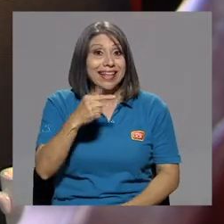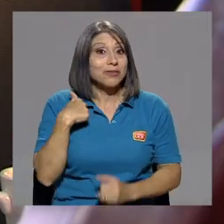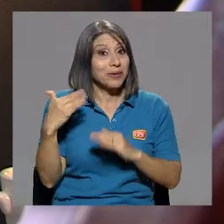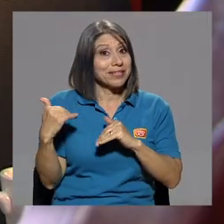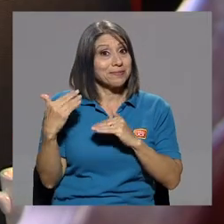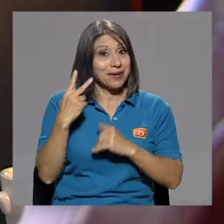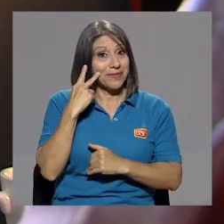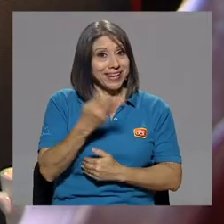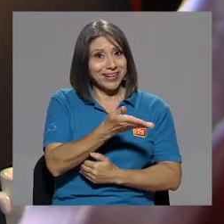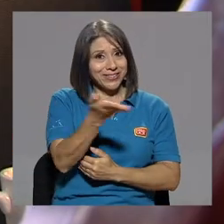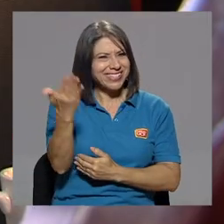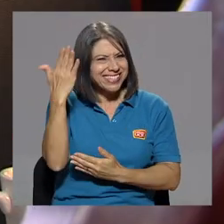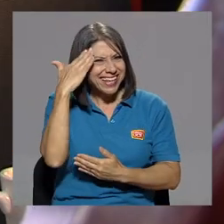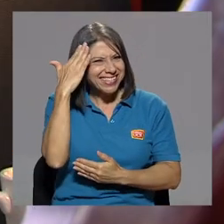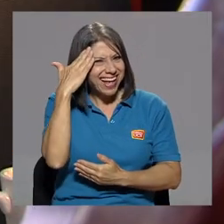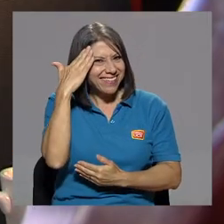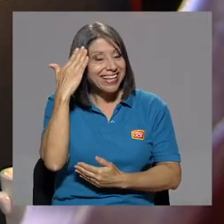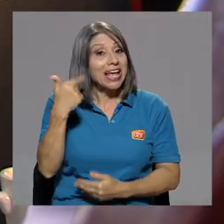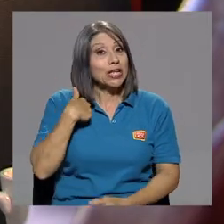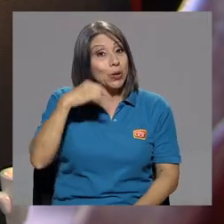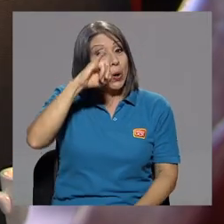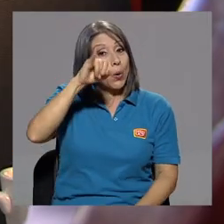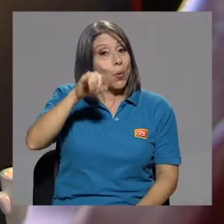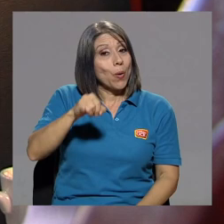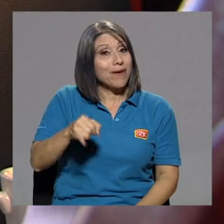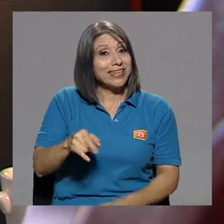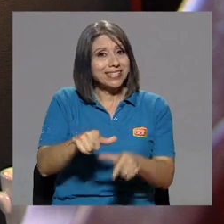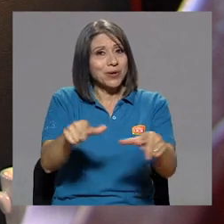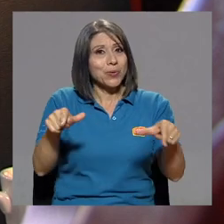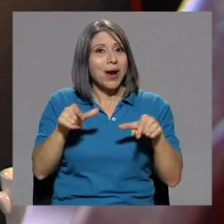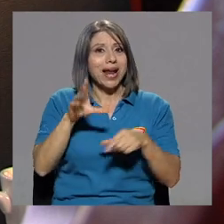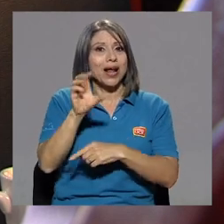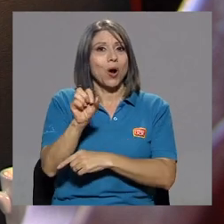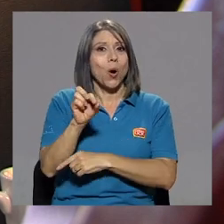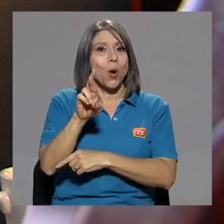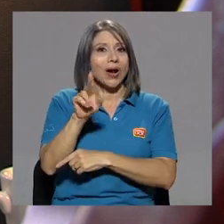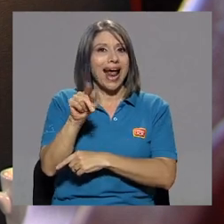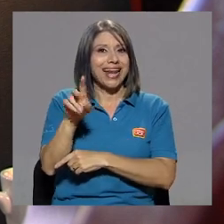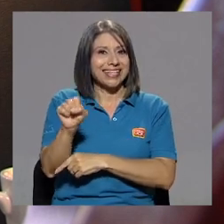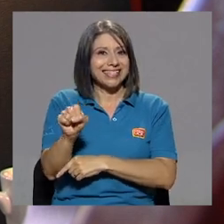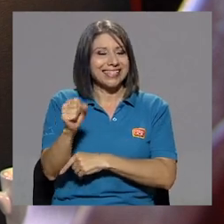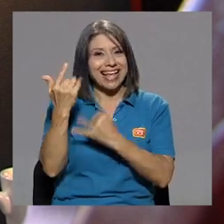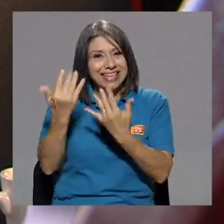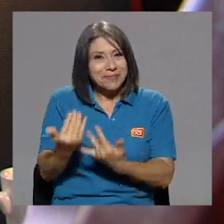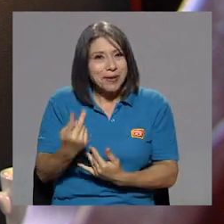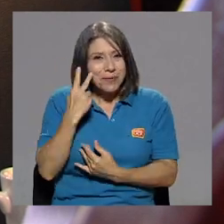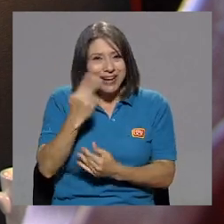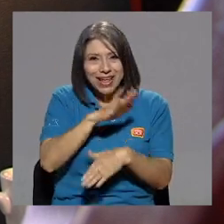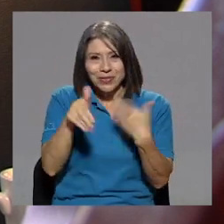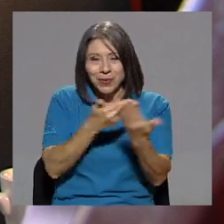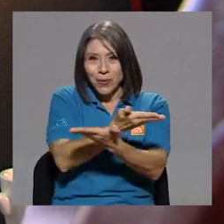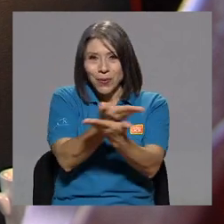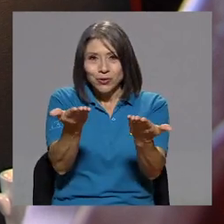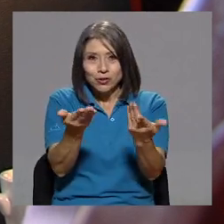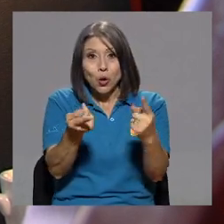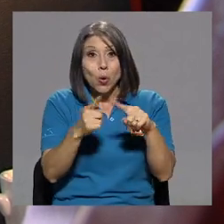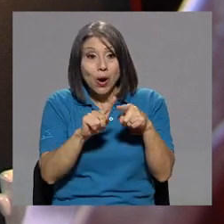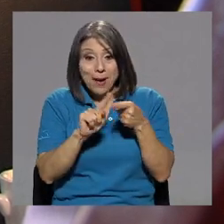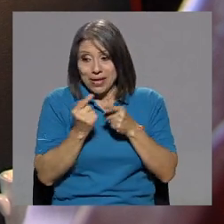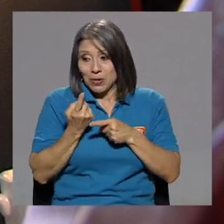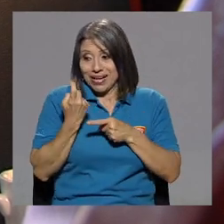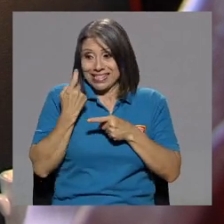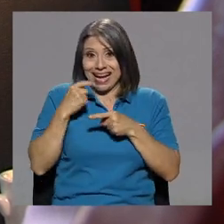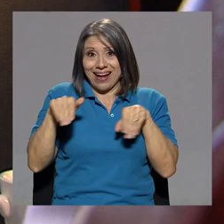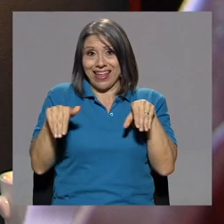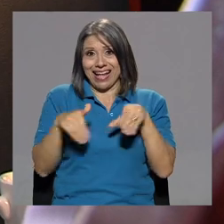verlos, ya saben, y estoy todos los jueves en corales. Espero verlos a todos. Para el amigo que se acaba de